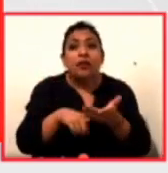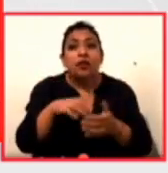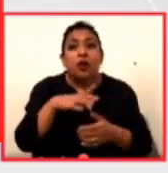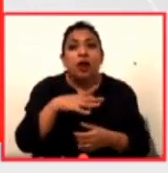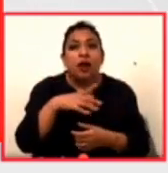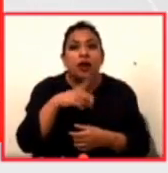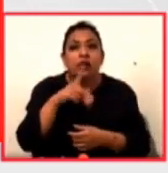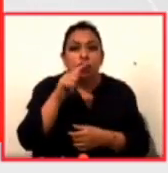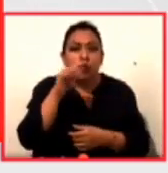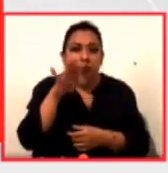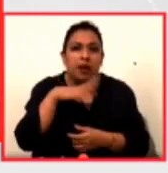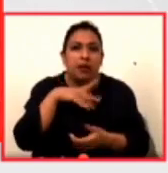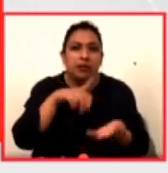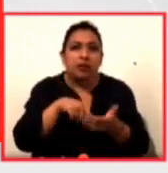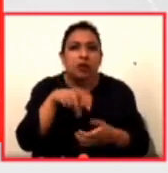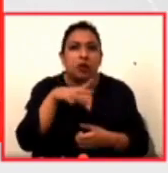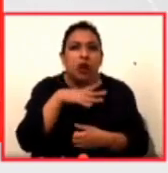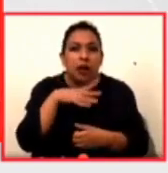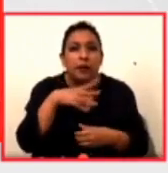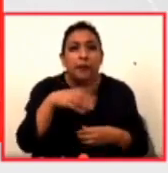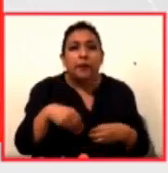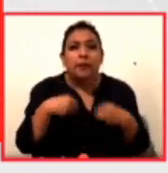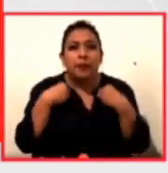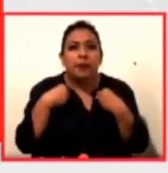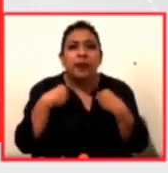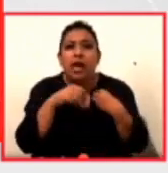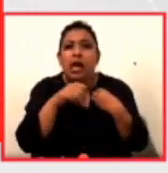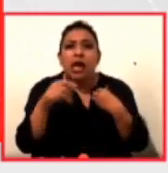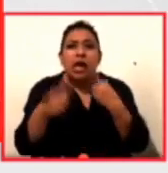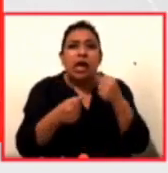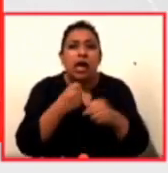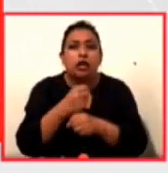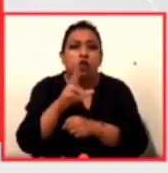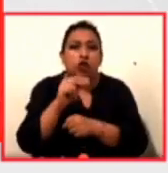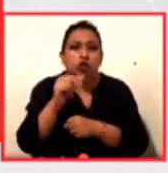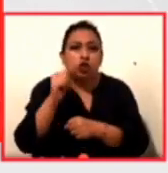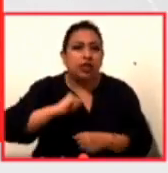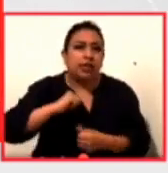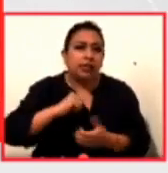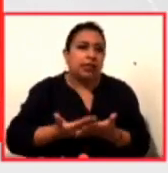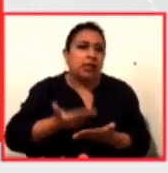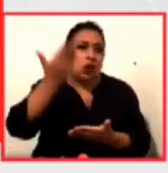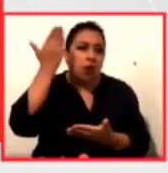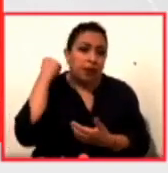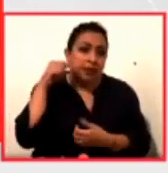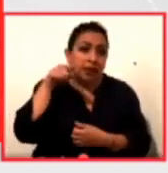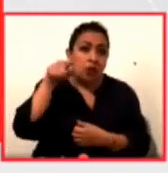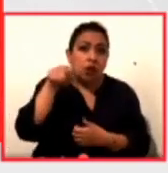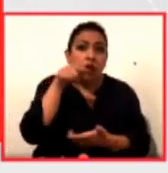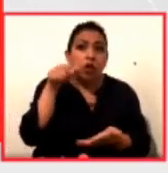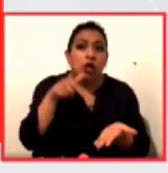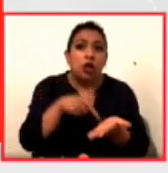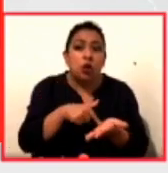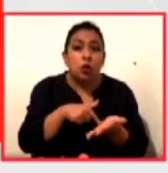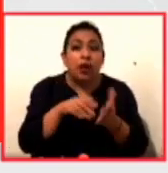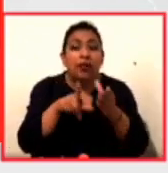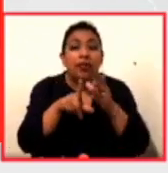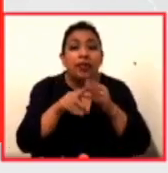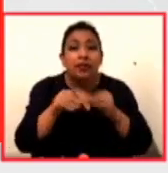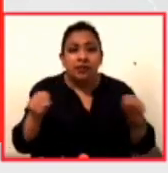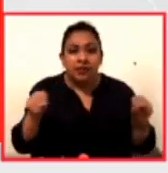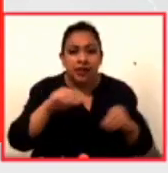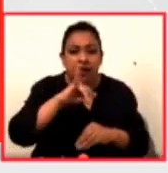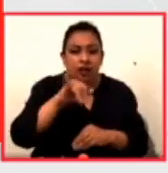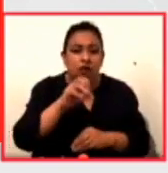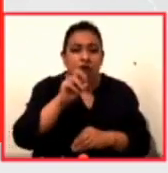que se encuentran ahí y bueno que fue habitada hasta los años 80 del siglo pasado allá en el desierto de Jordania